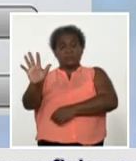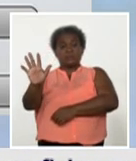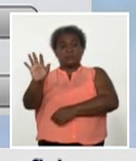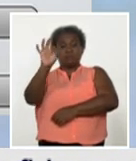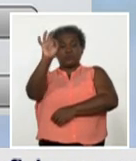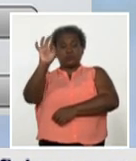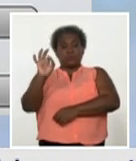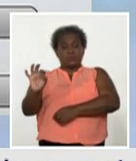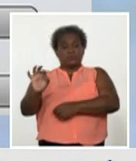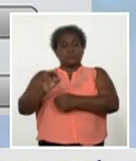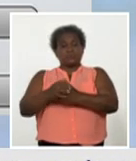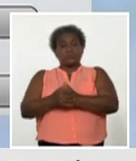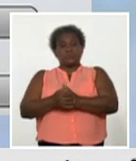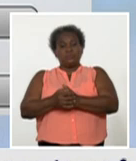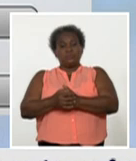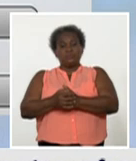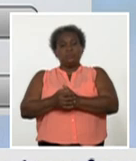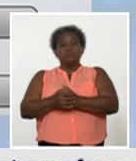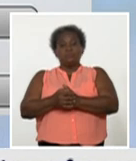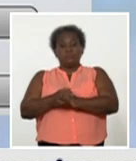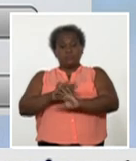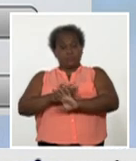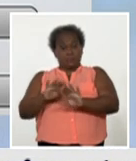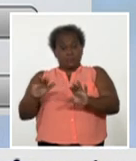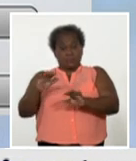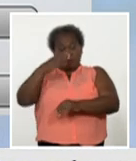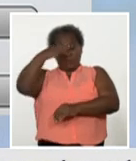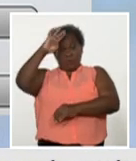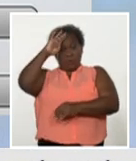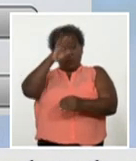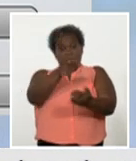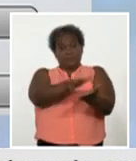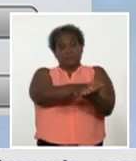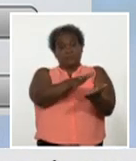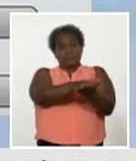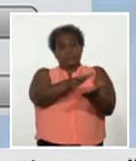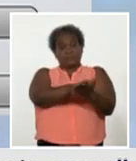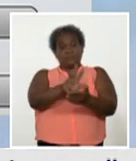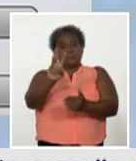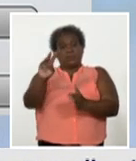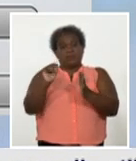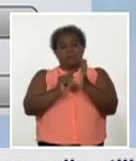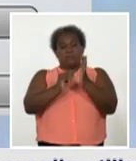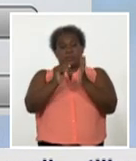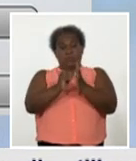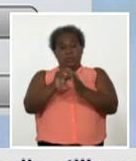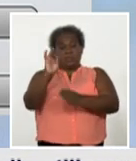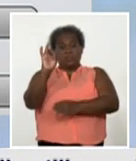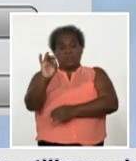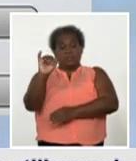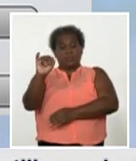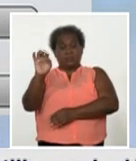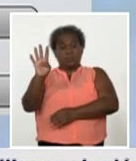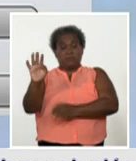De esta forma ya Cuba acumula 3.764